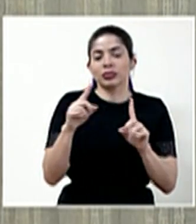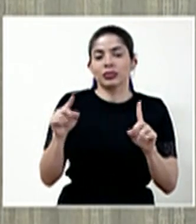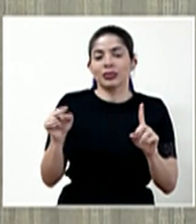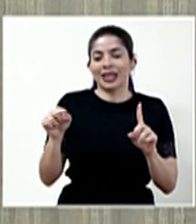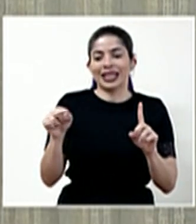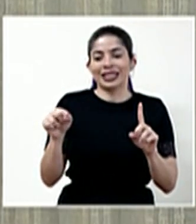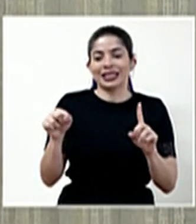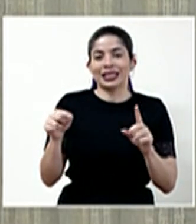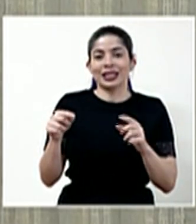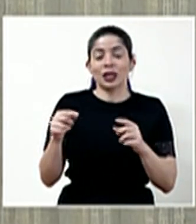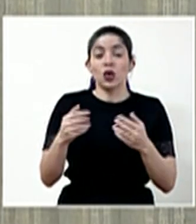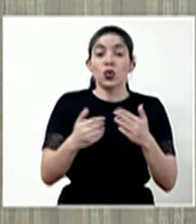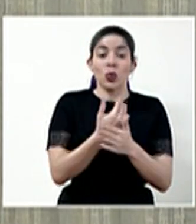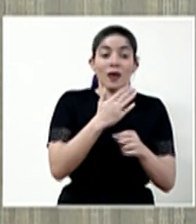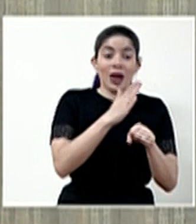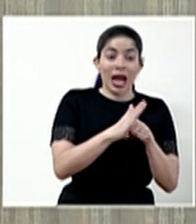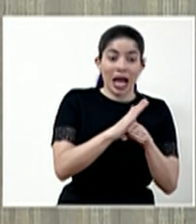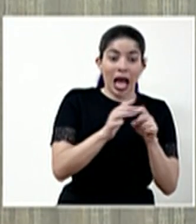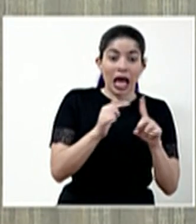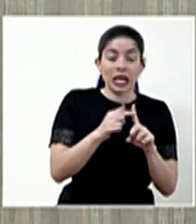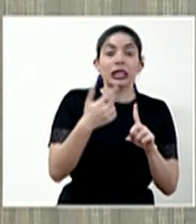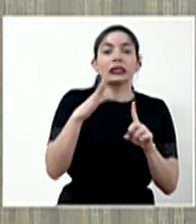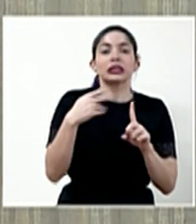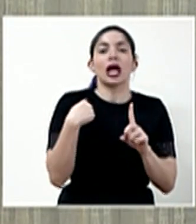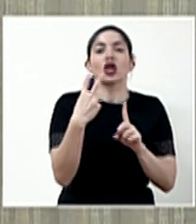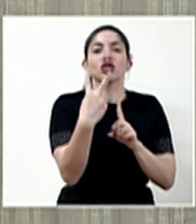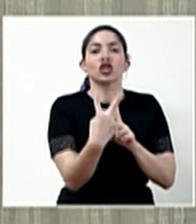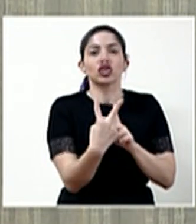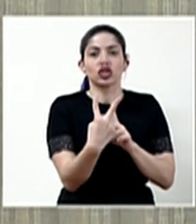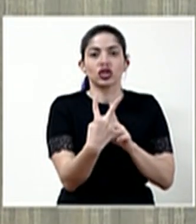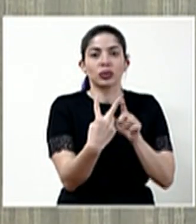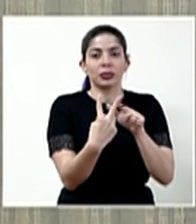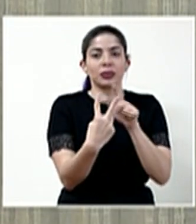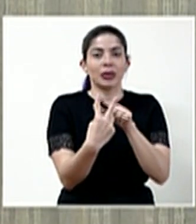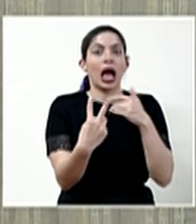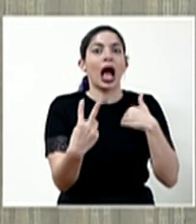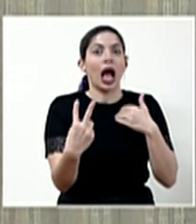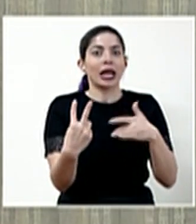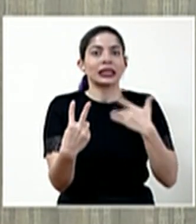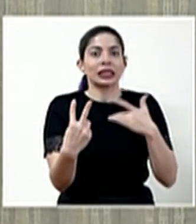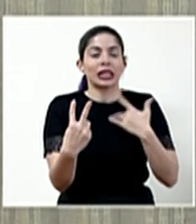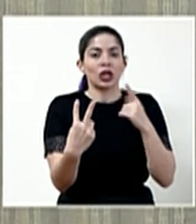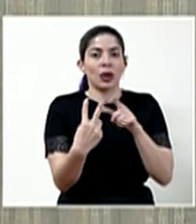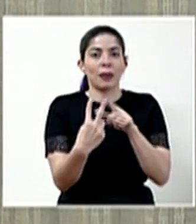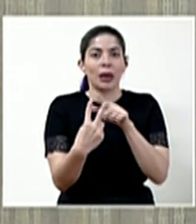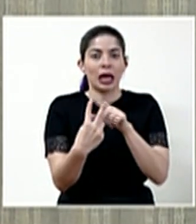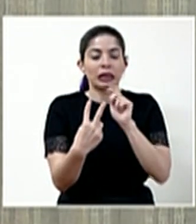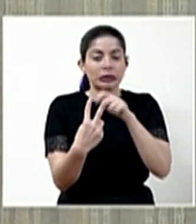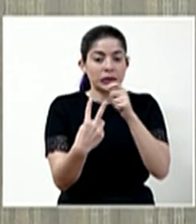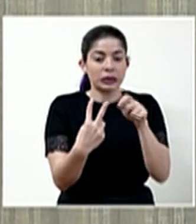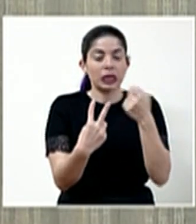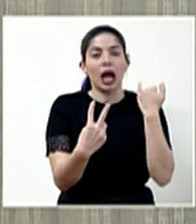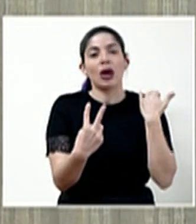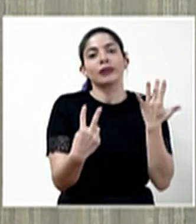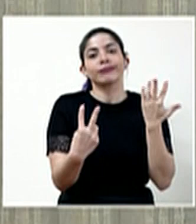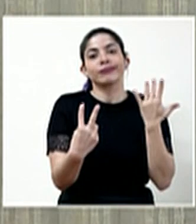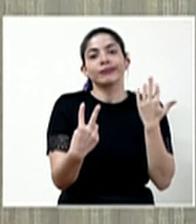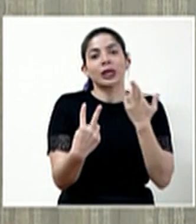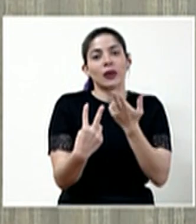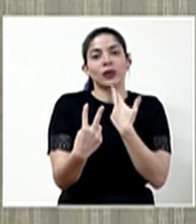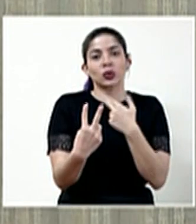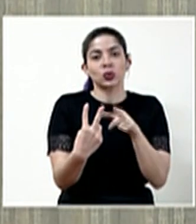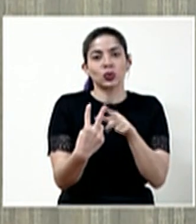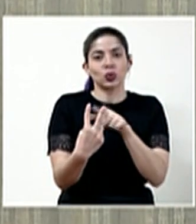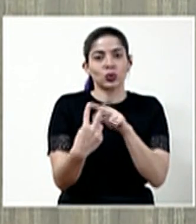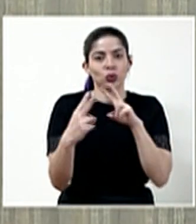este caso nuevo de Cañas, hemos ya encontrado dos personas sintomáticas que se han muestreado y estamos justamente en la espera de los